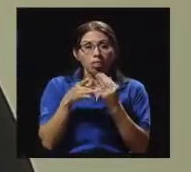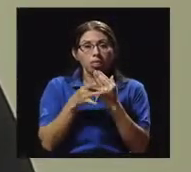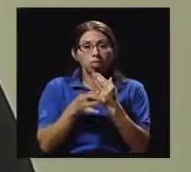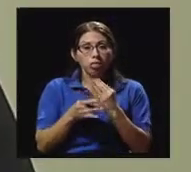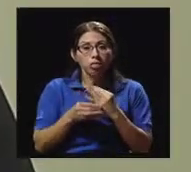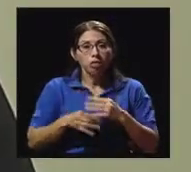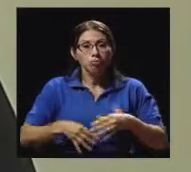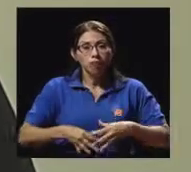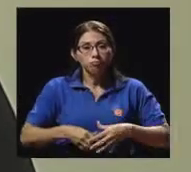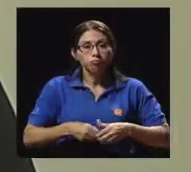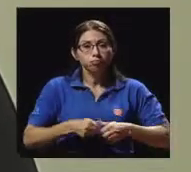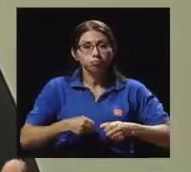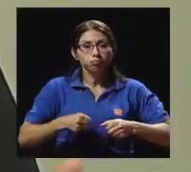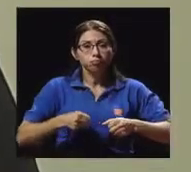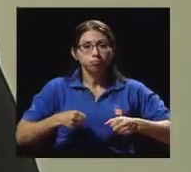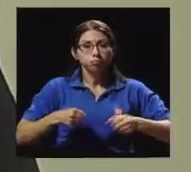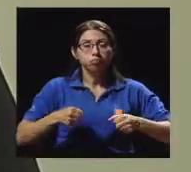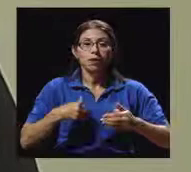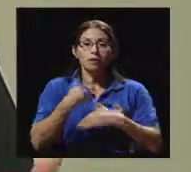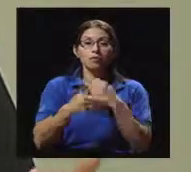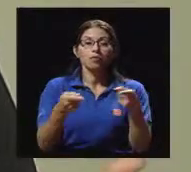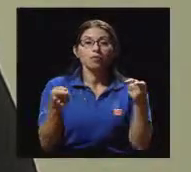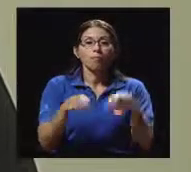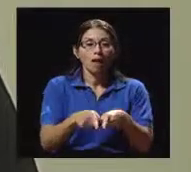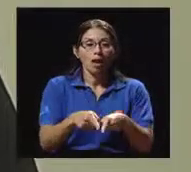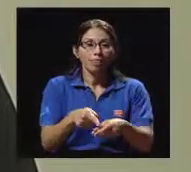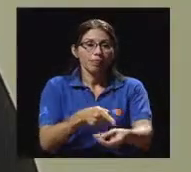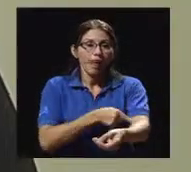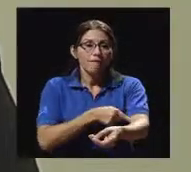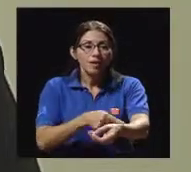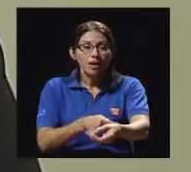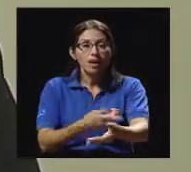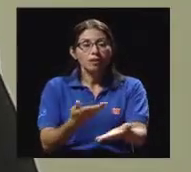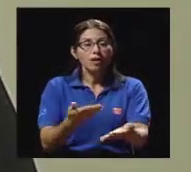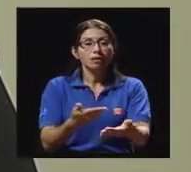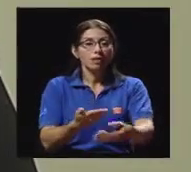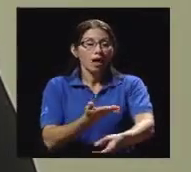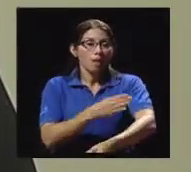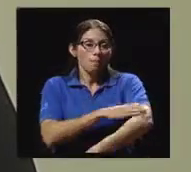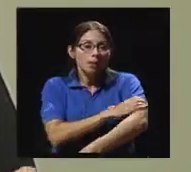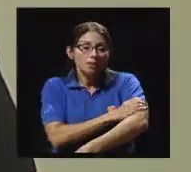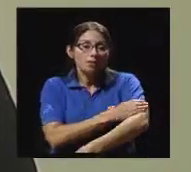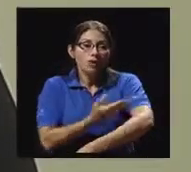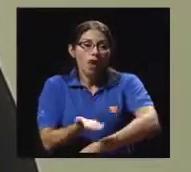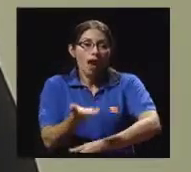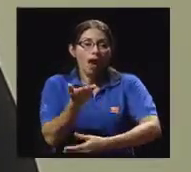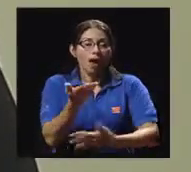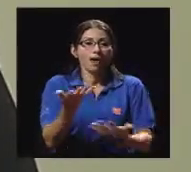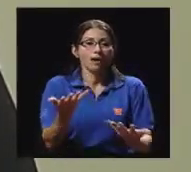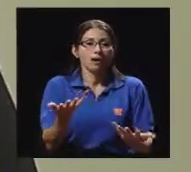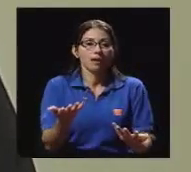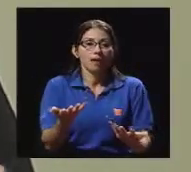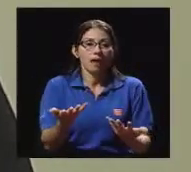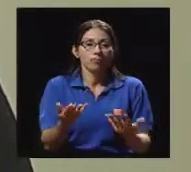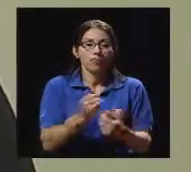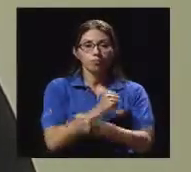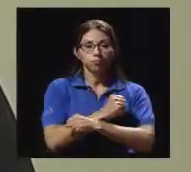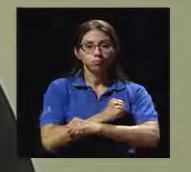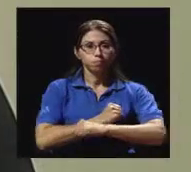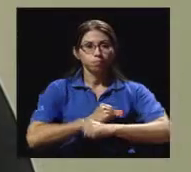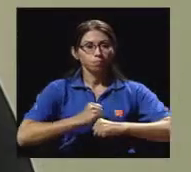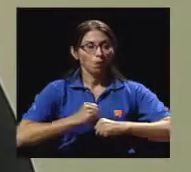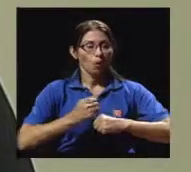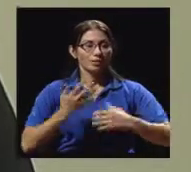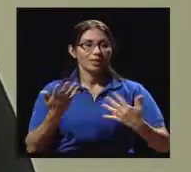riesgo, diabetes, presión alta, obesidad,